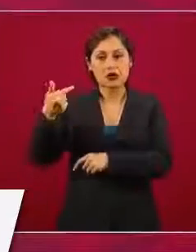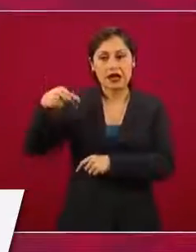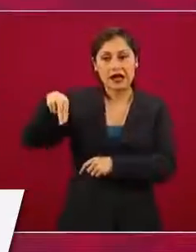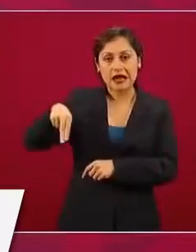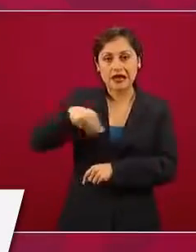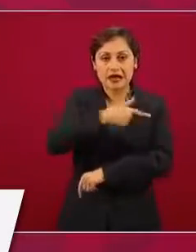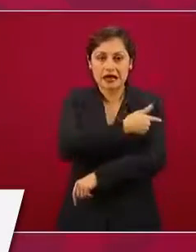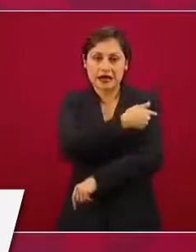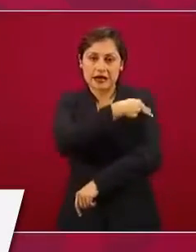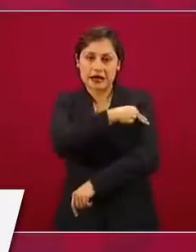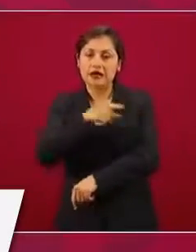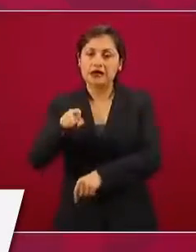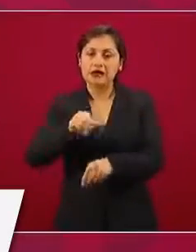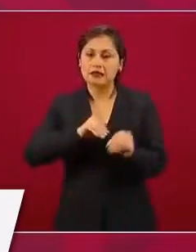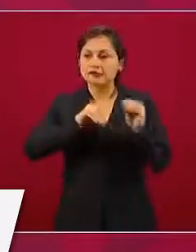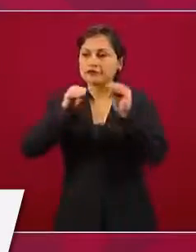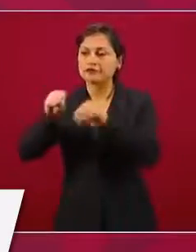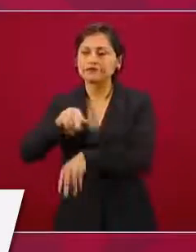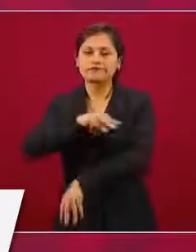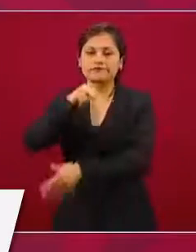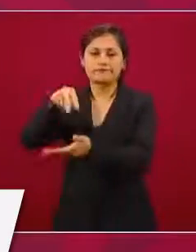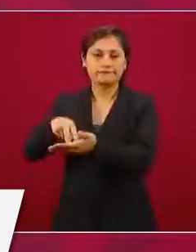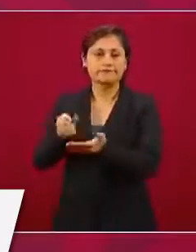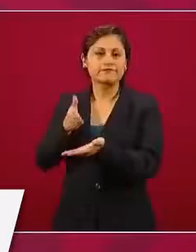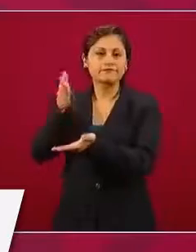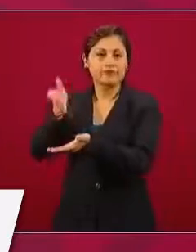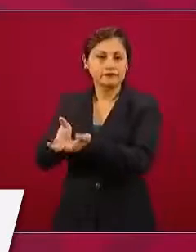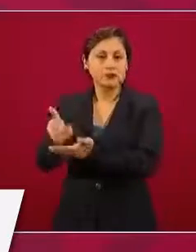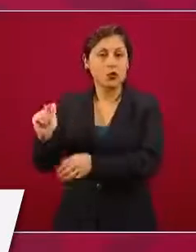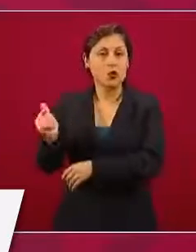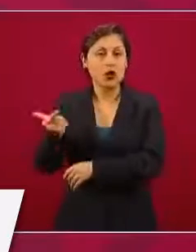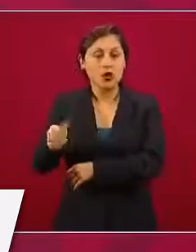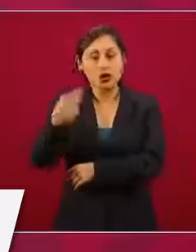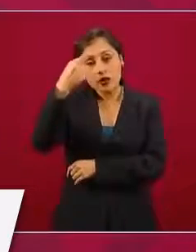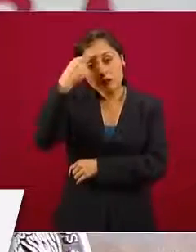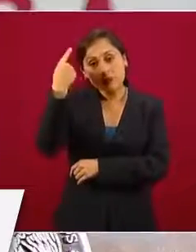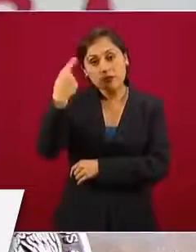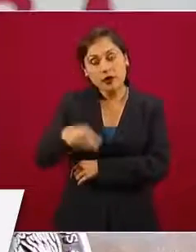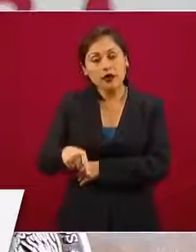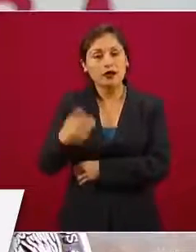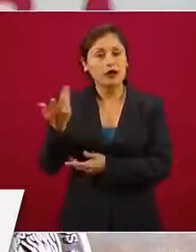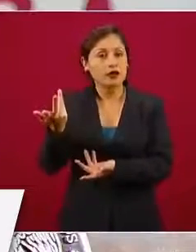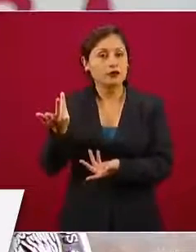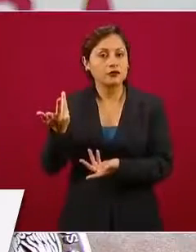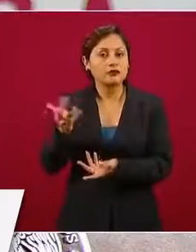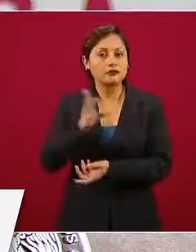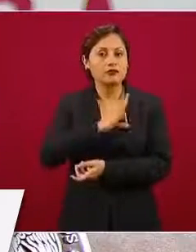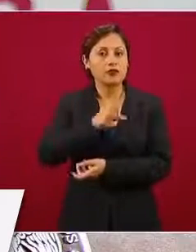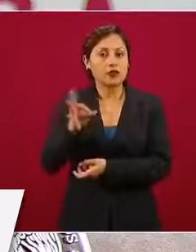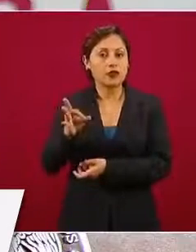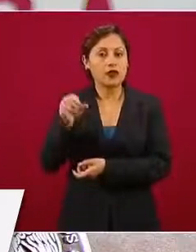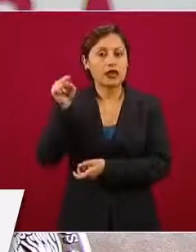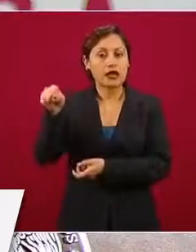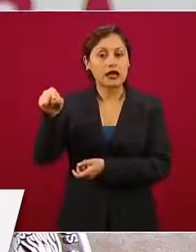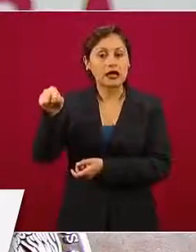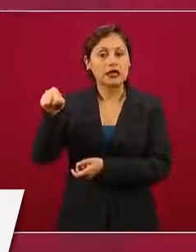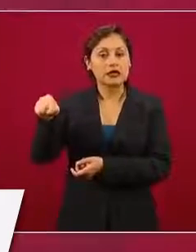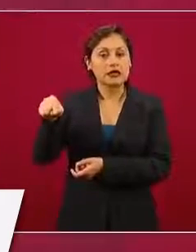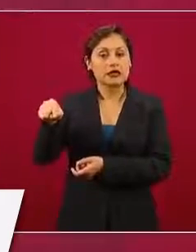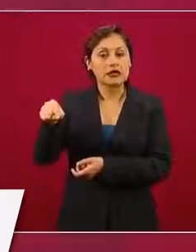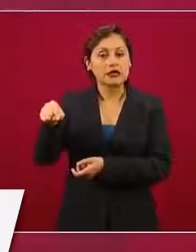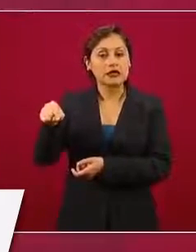Nacional, es donde estamos terminando primero los cuarteles,